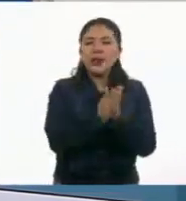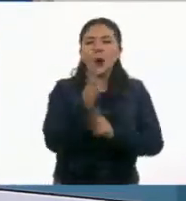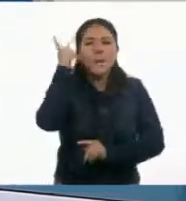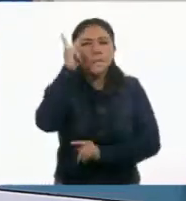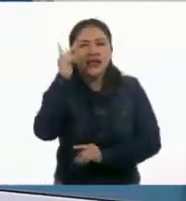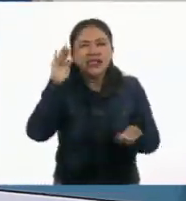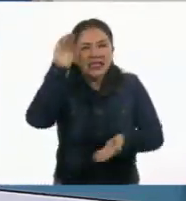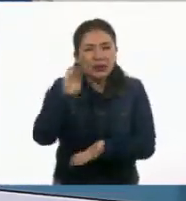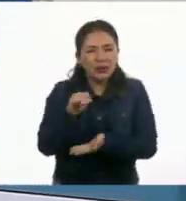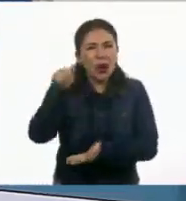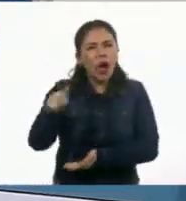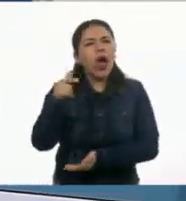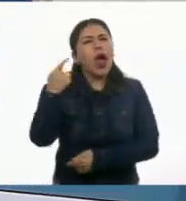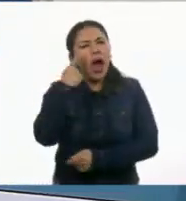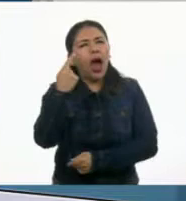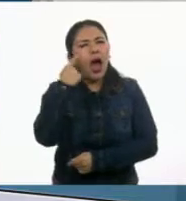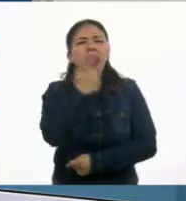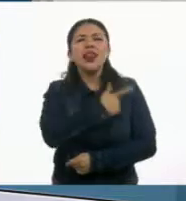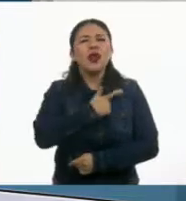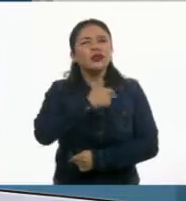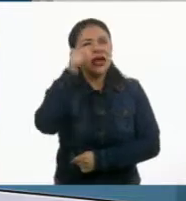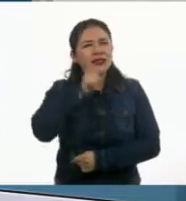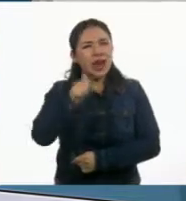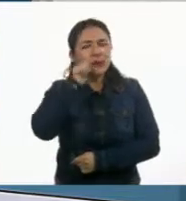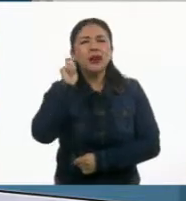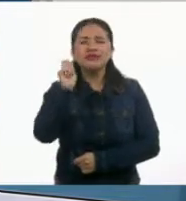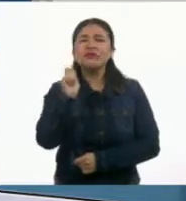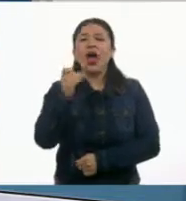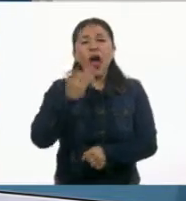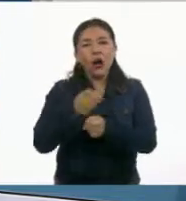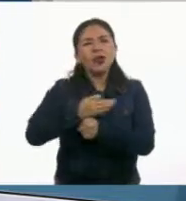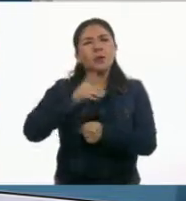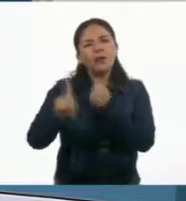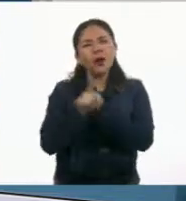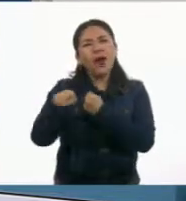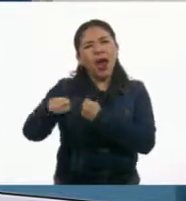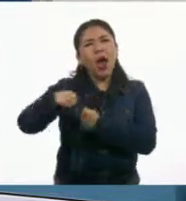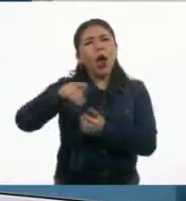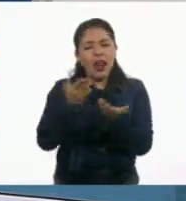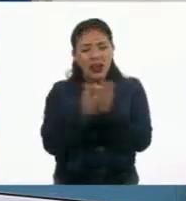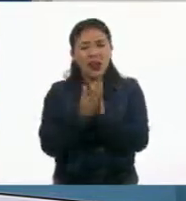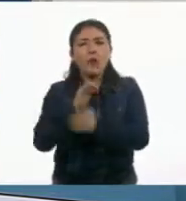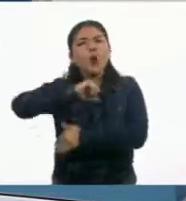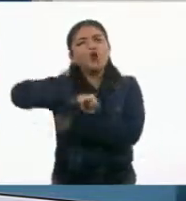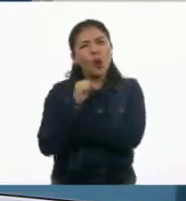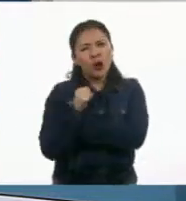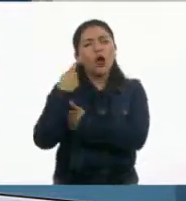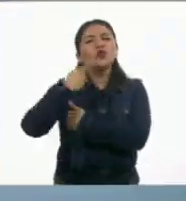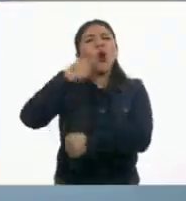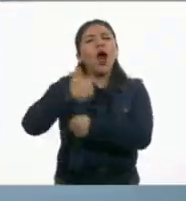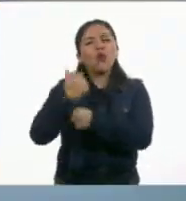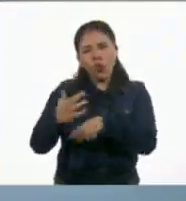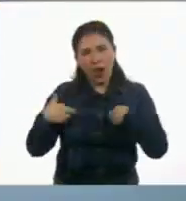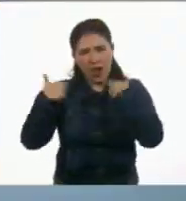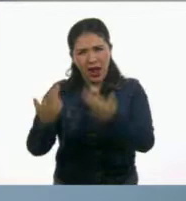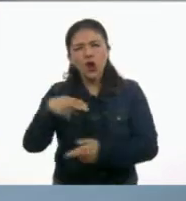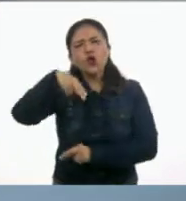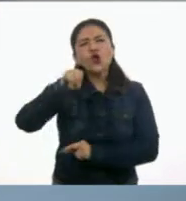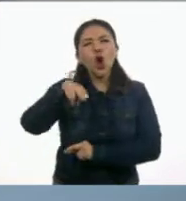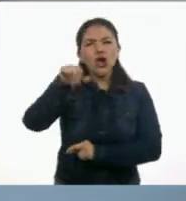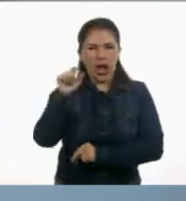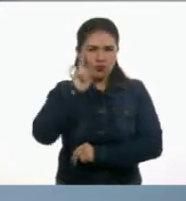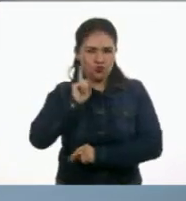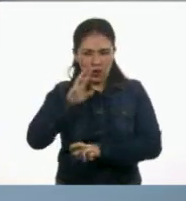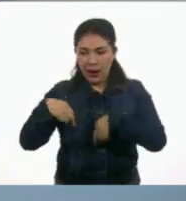todo hay una parte que ella siempre le gusta compartir. El problema es que lo tenía guardado. El libro, como lo dijo, se lo regaló su abuelita. Nona le dice a ella.